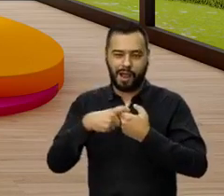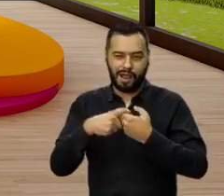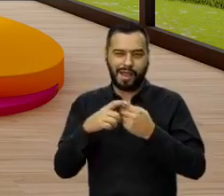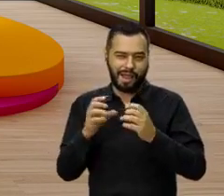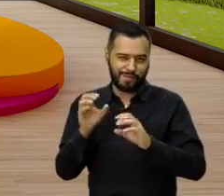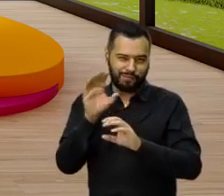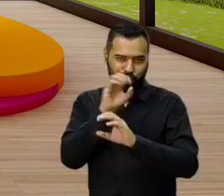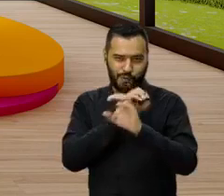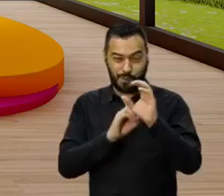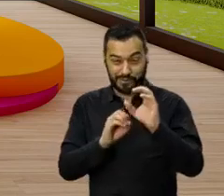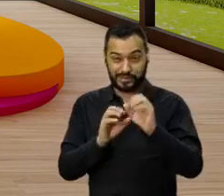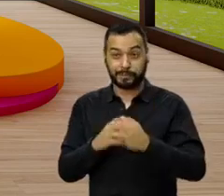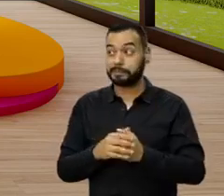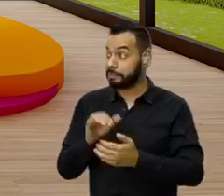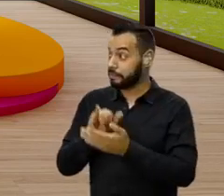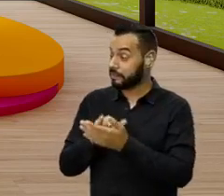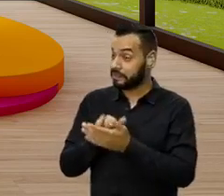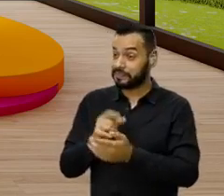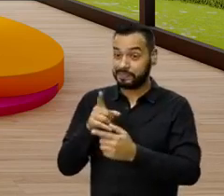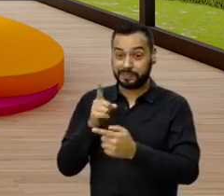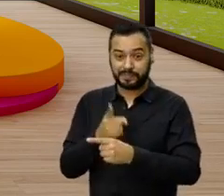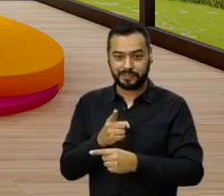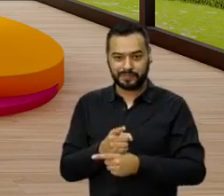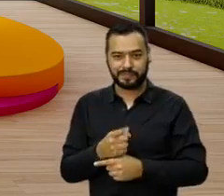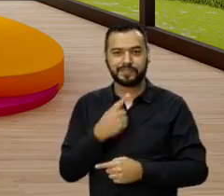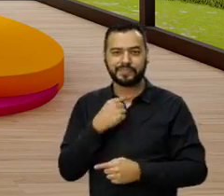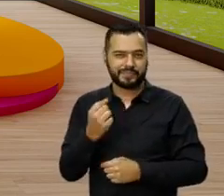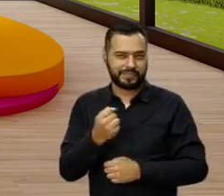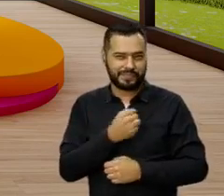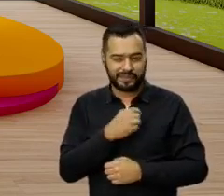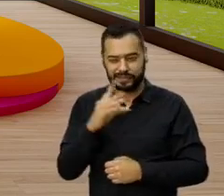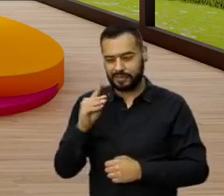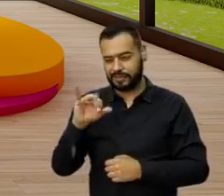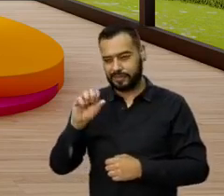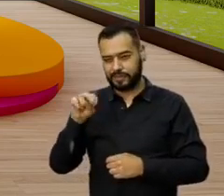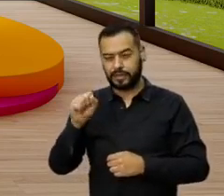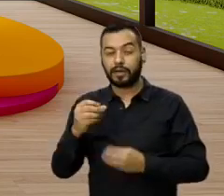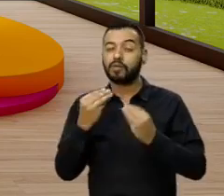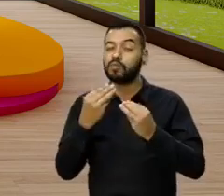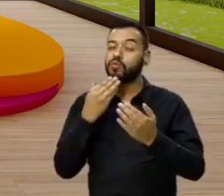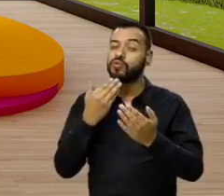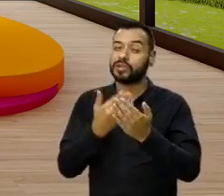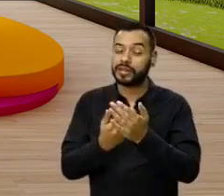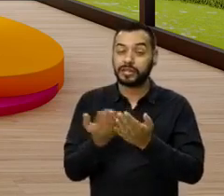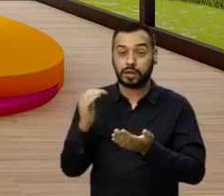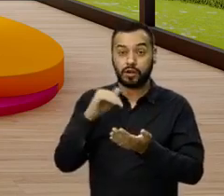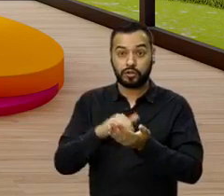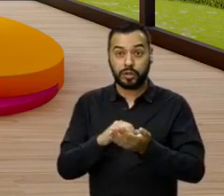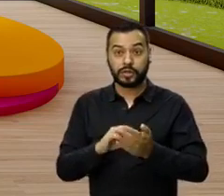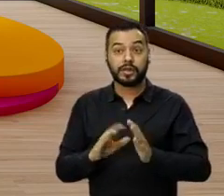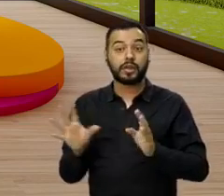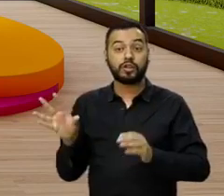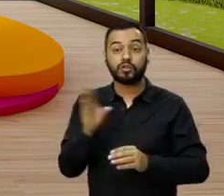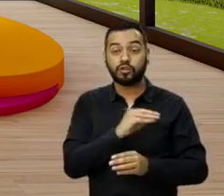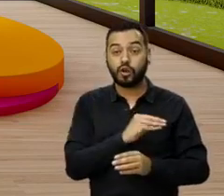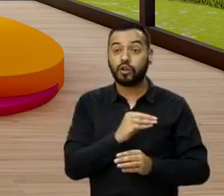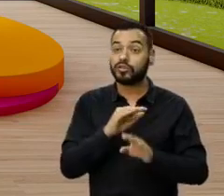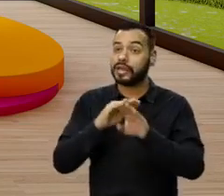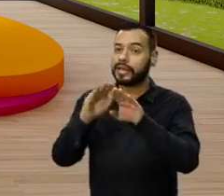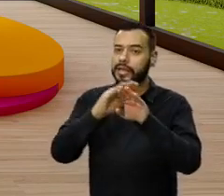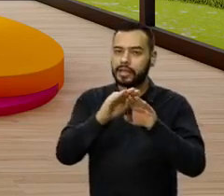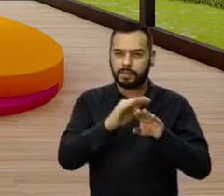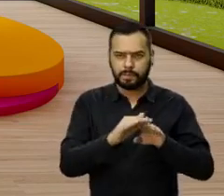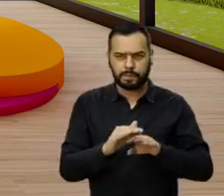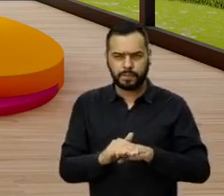Compensar. Así es, Diana Andrea, me encanta, me encanta, me encanta eso. Muchísimas gracias nuevamente y bueno, a todos ustedes los